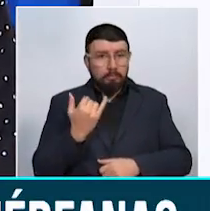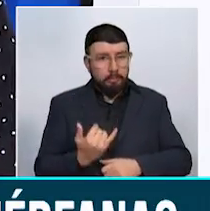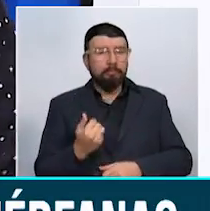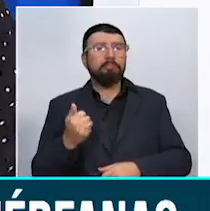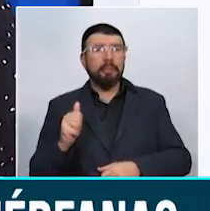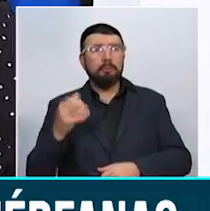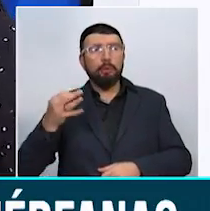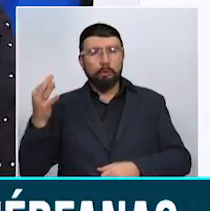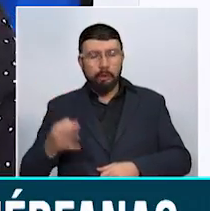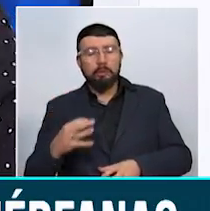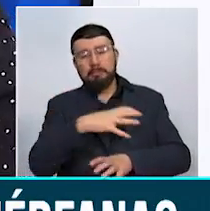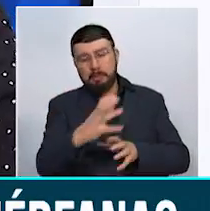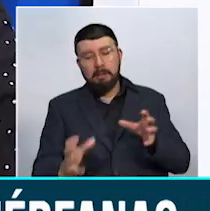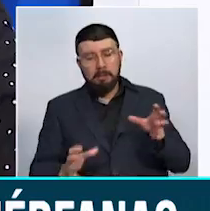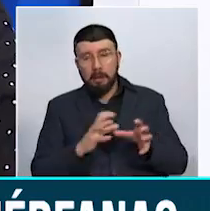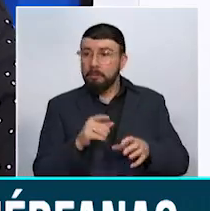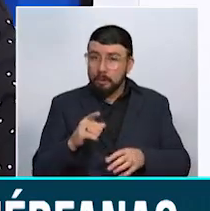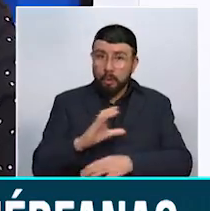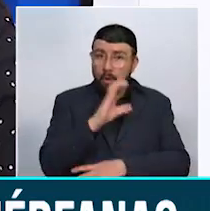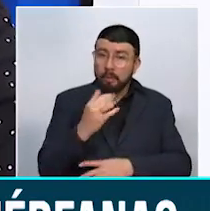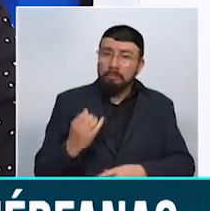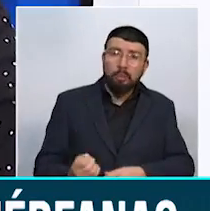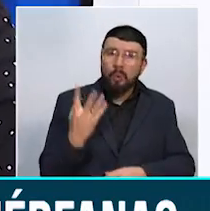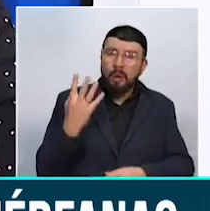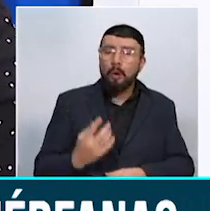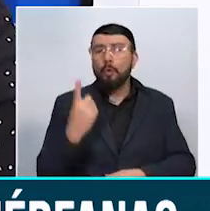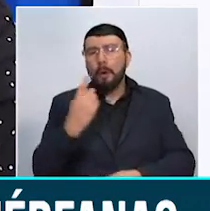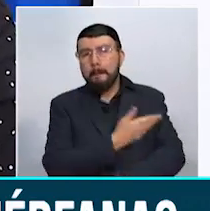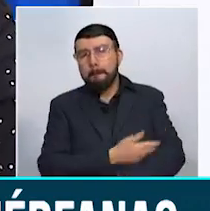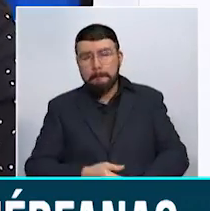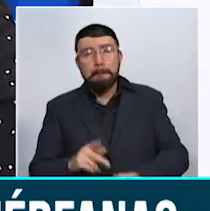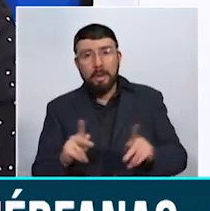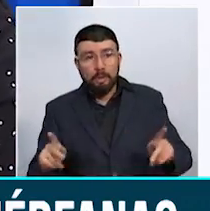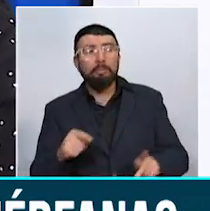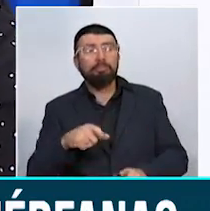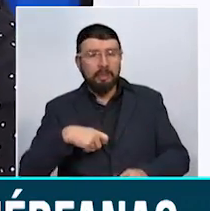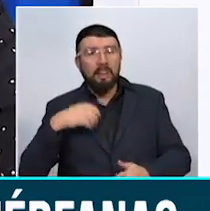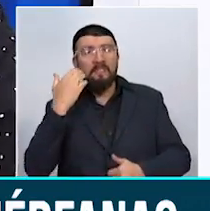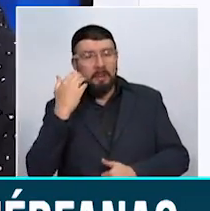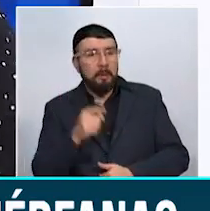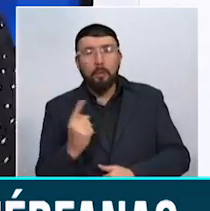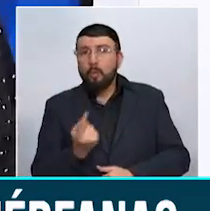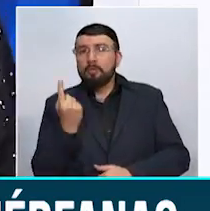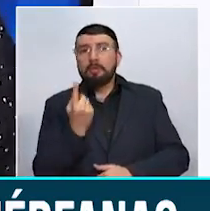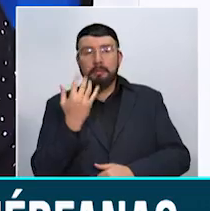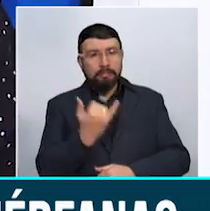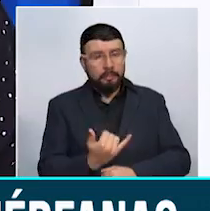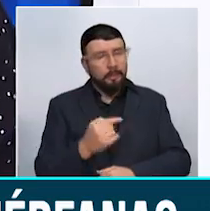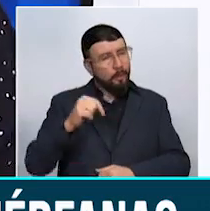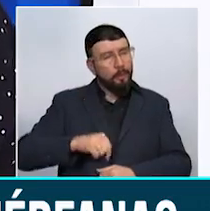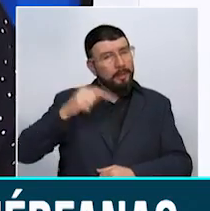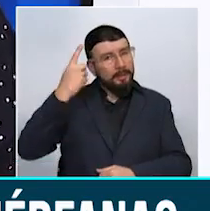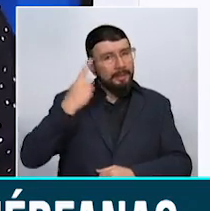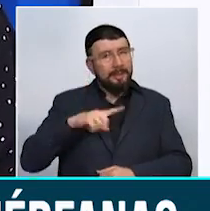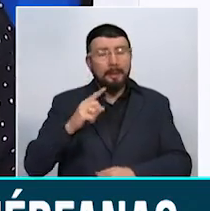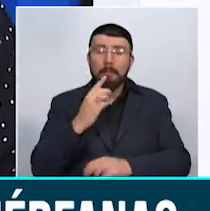de la población. En Colombia se considera que cerca de un millón de personas sufren estas patologías. Hoy, cuando se conmemora el Día Mundial de